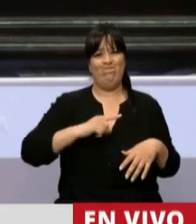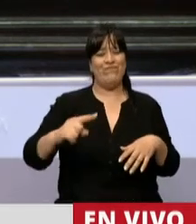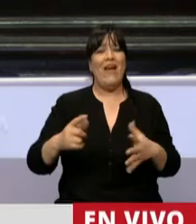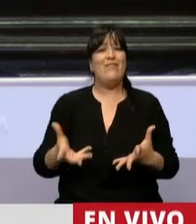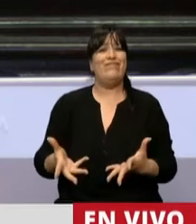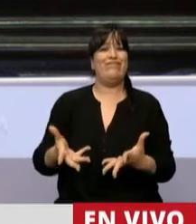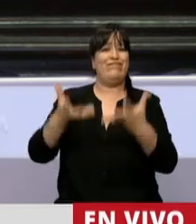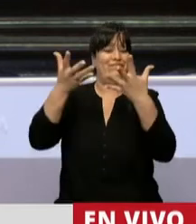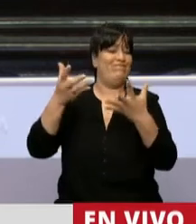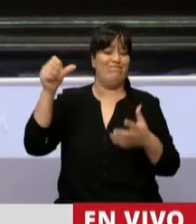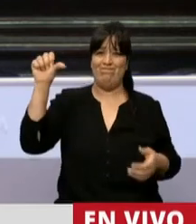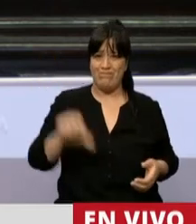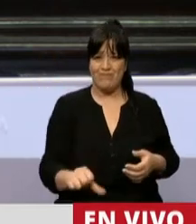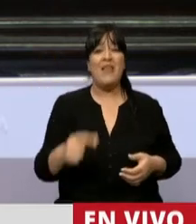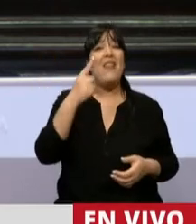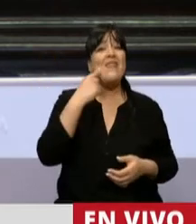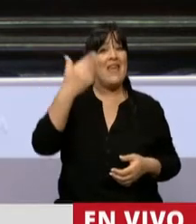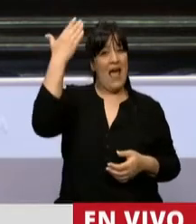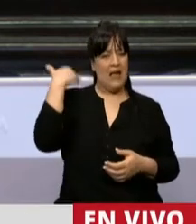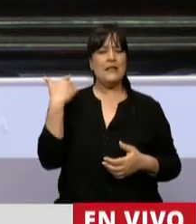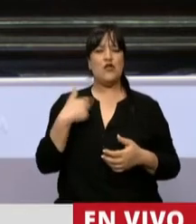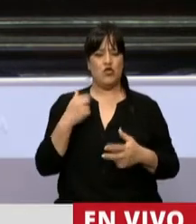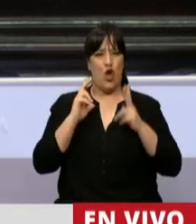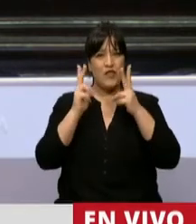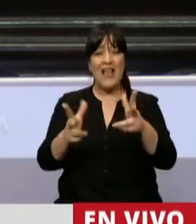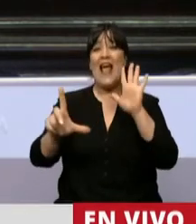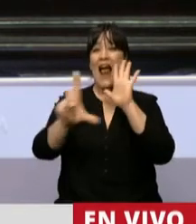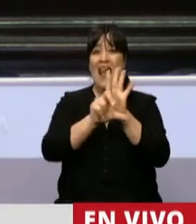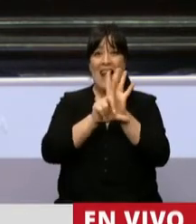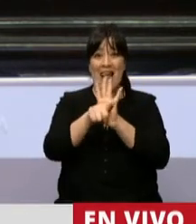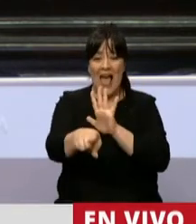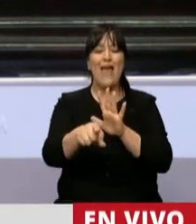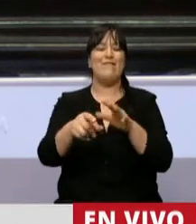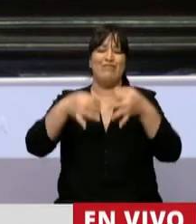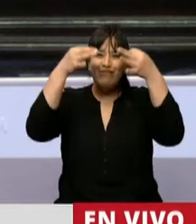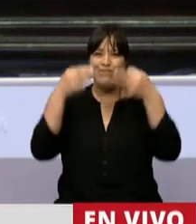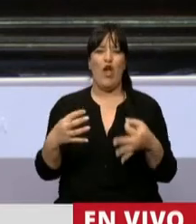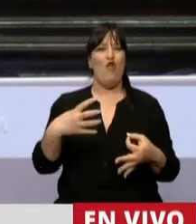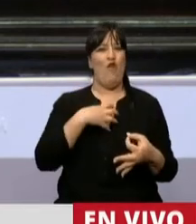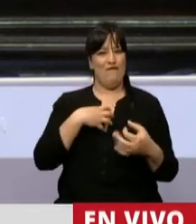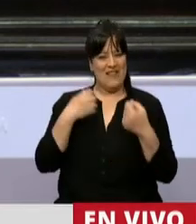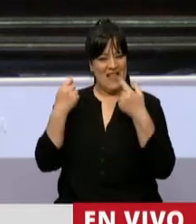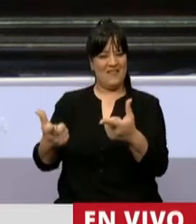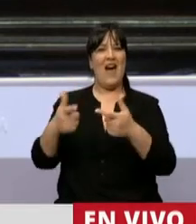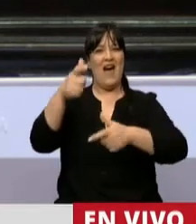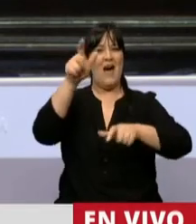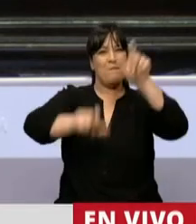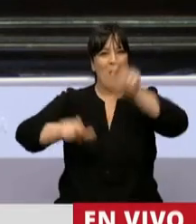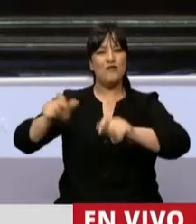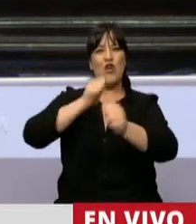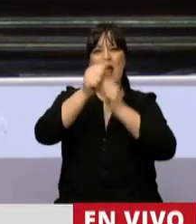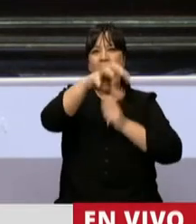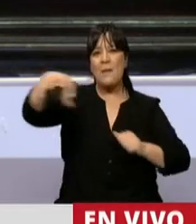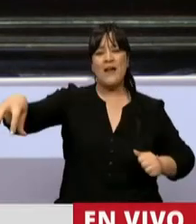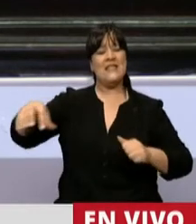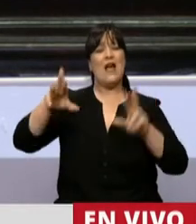de crecer. Ese día yo decía textualmente, esta ley es una señal de confianza al sector al que le vamos a pedir